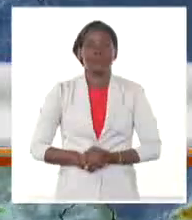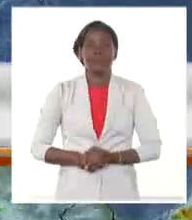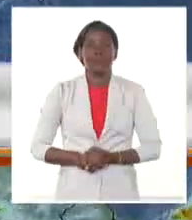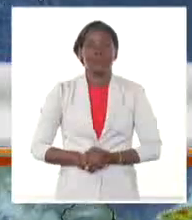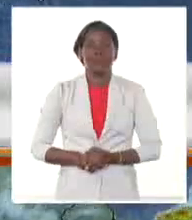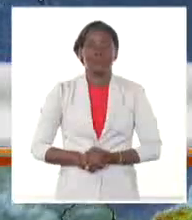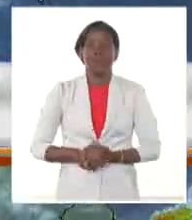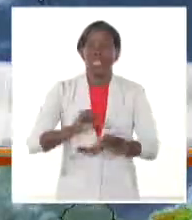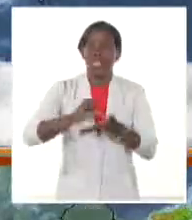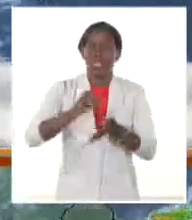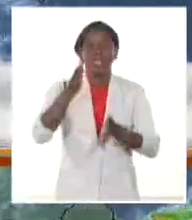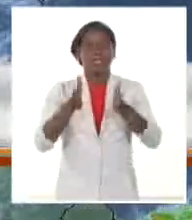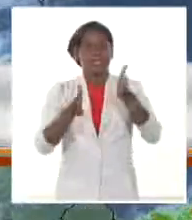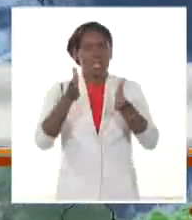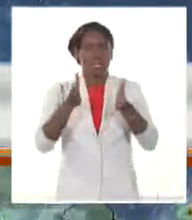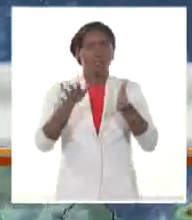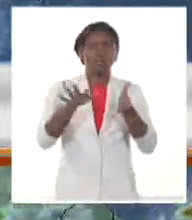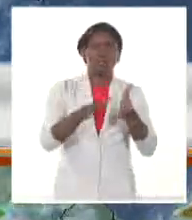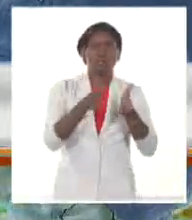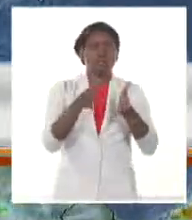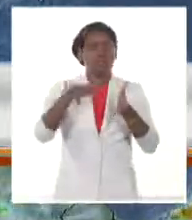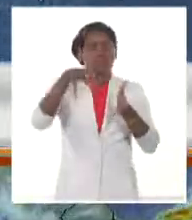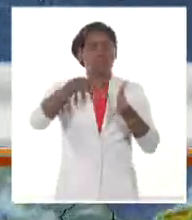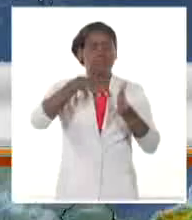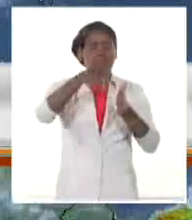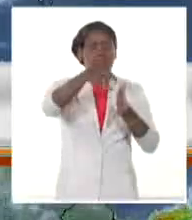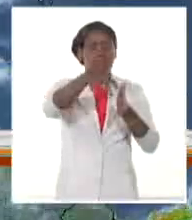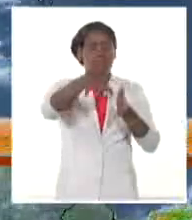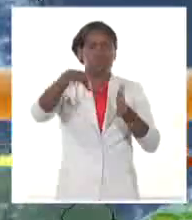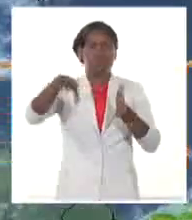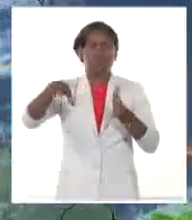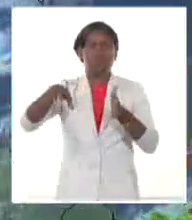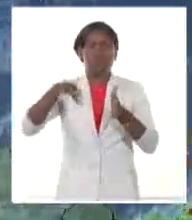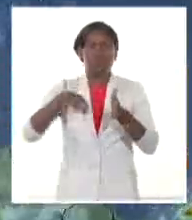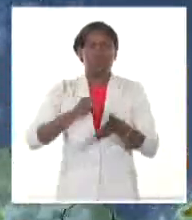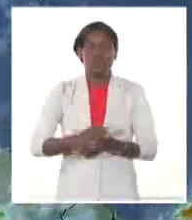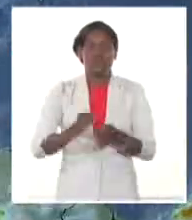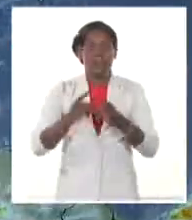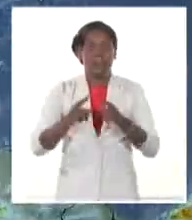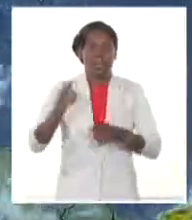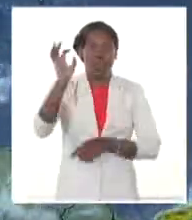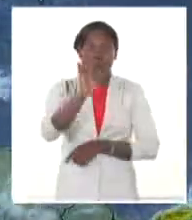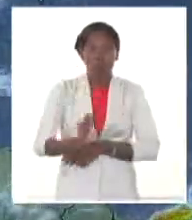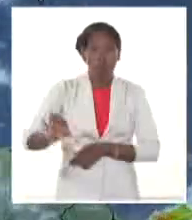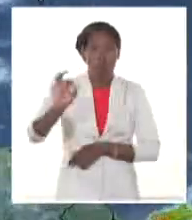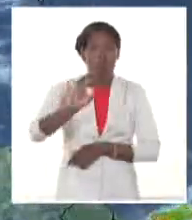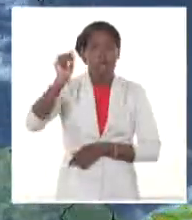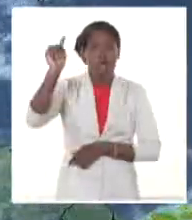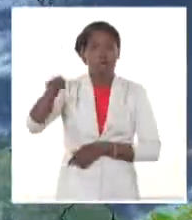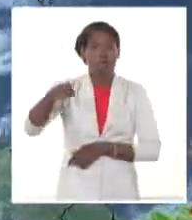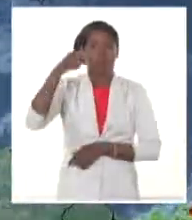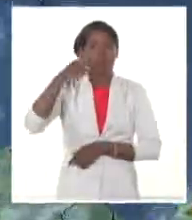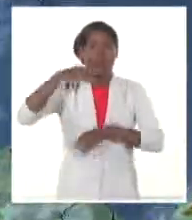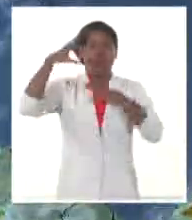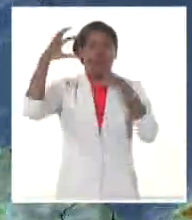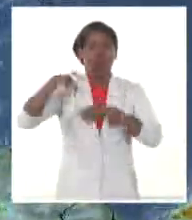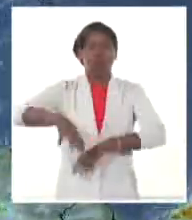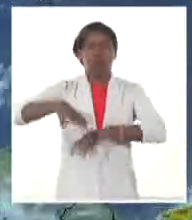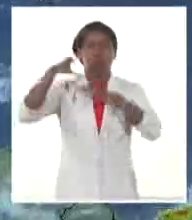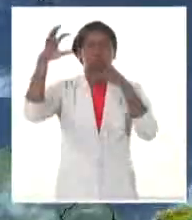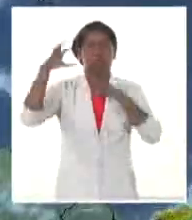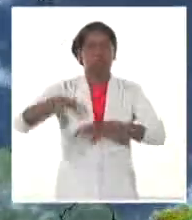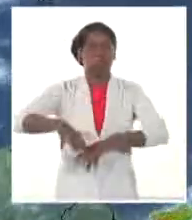Y el centro, los acumulados más significativos están en el oriente, donde este sistema de niveles medios y altos, fíjese, está girando aquí su centro.